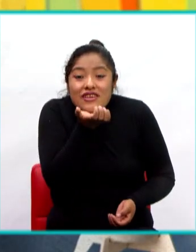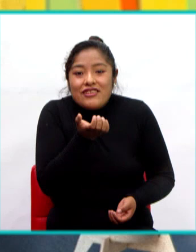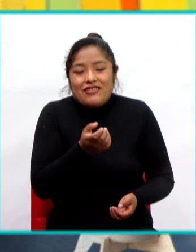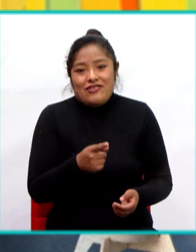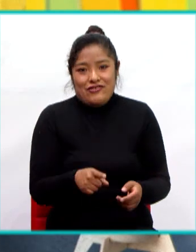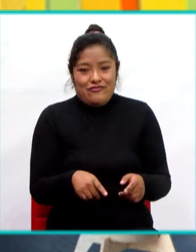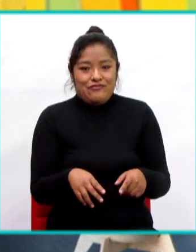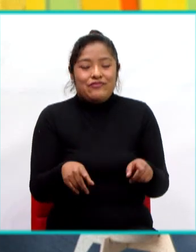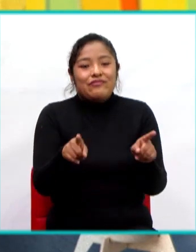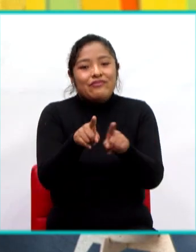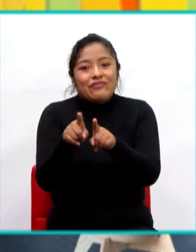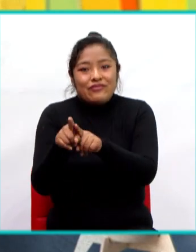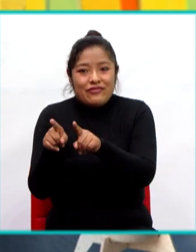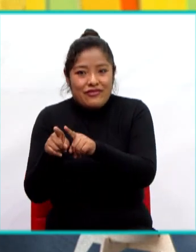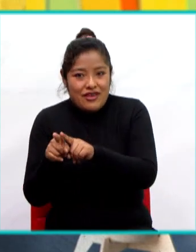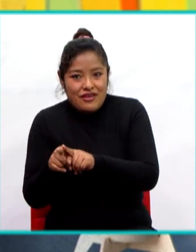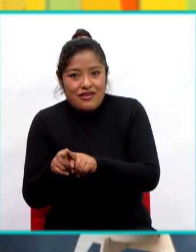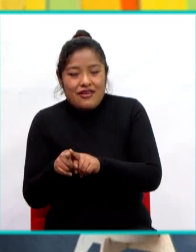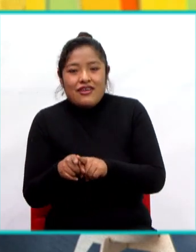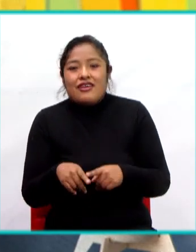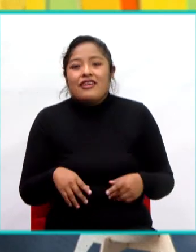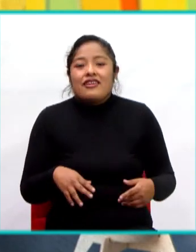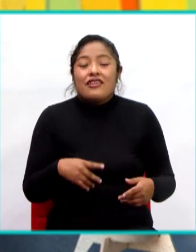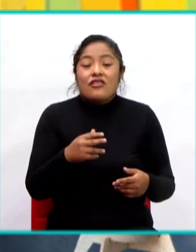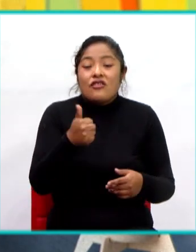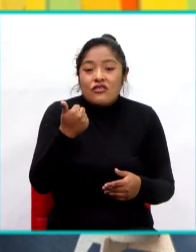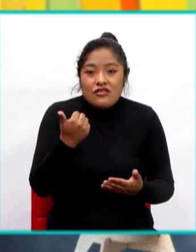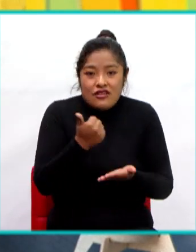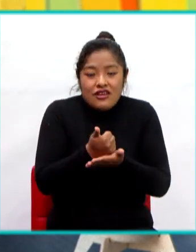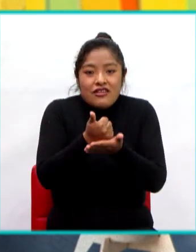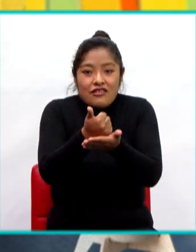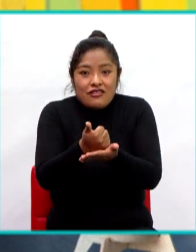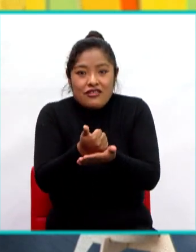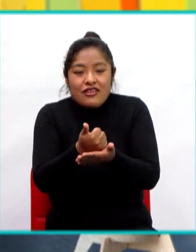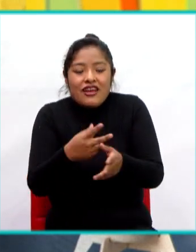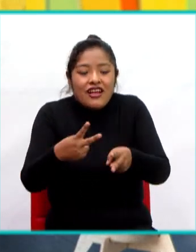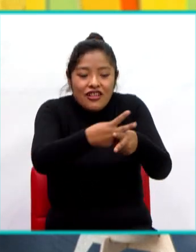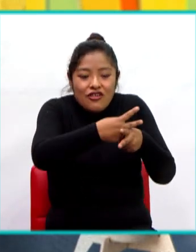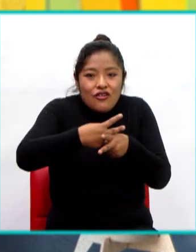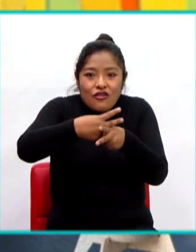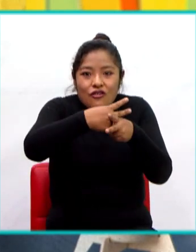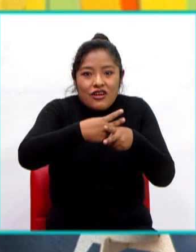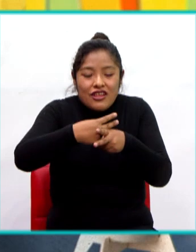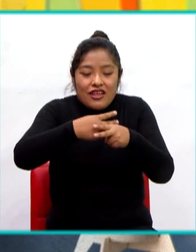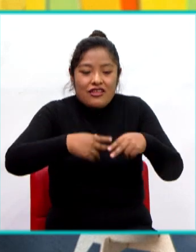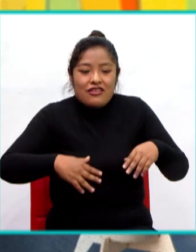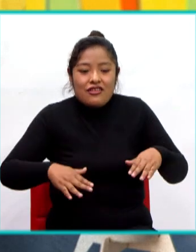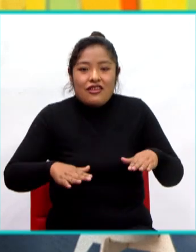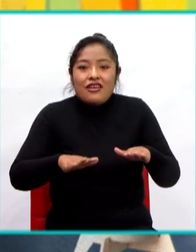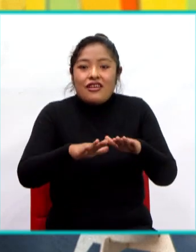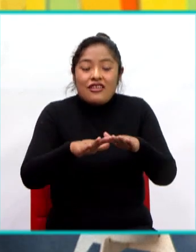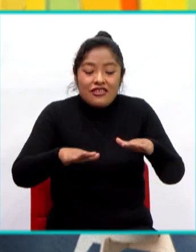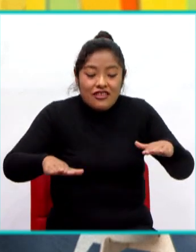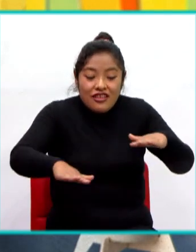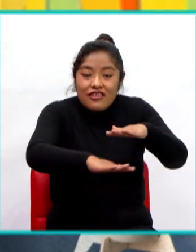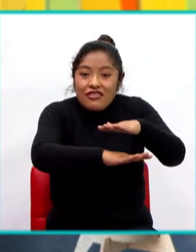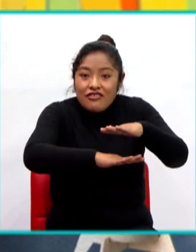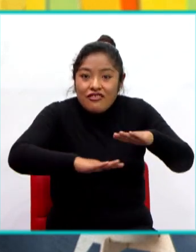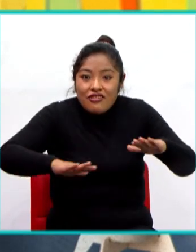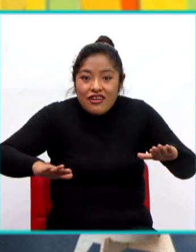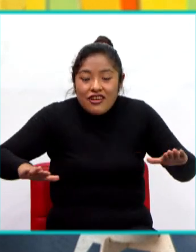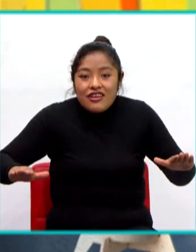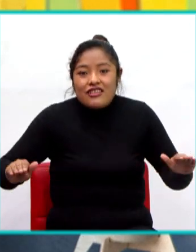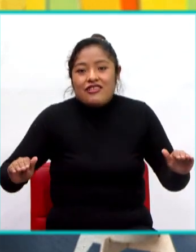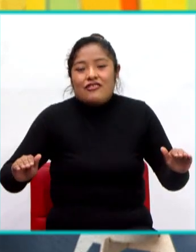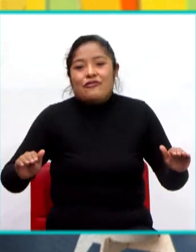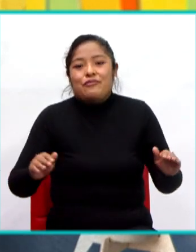a la purificación y al cuidado de los suelos. ¿Qué más? Las plantas nos proporcionan oxígeno y eso es